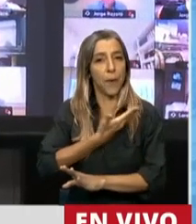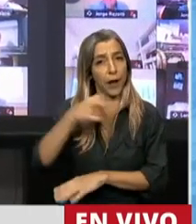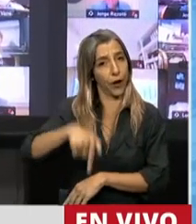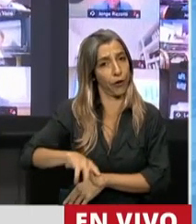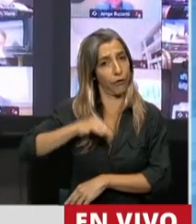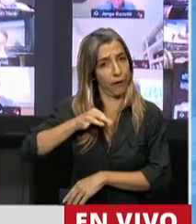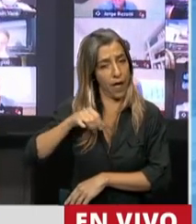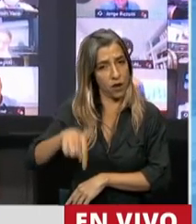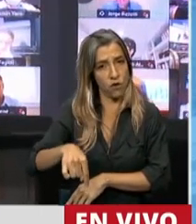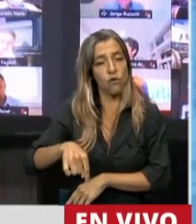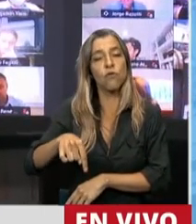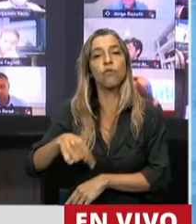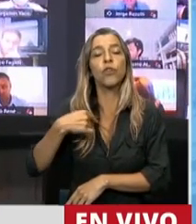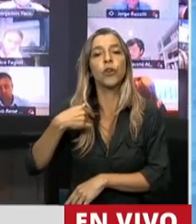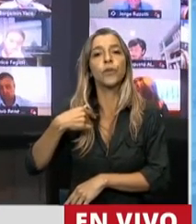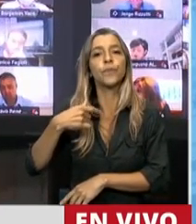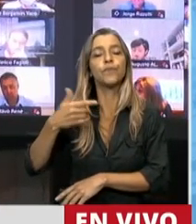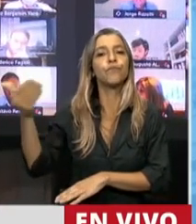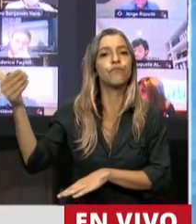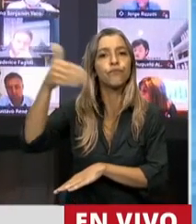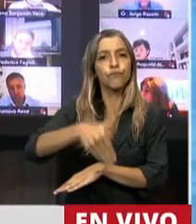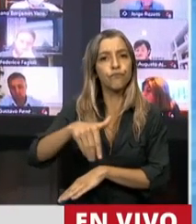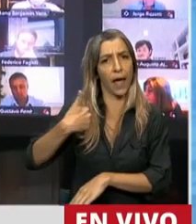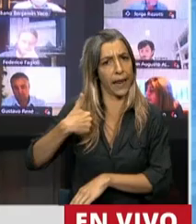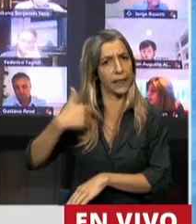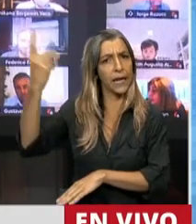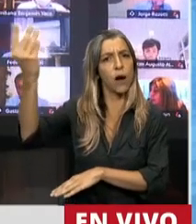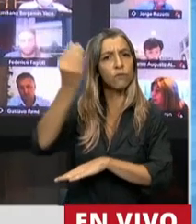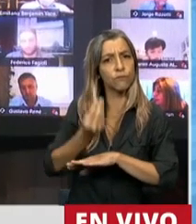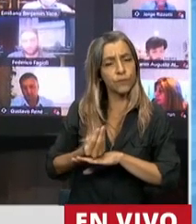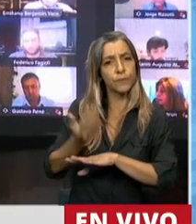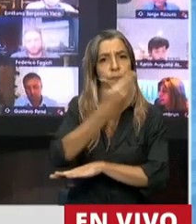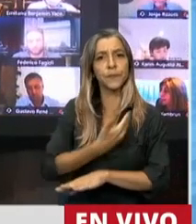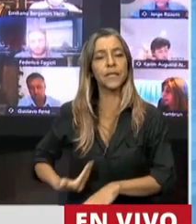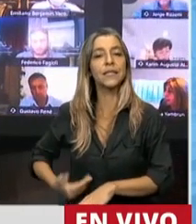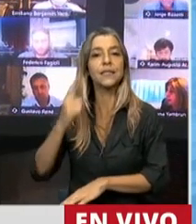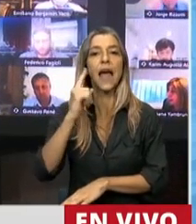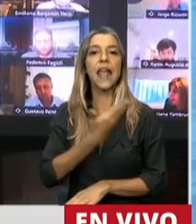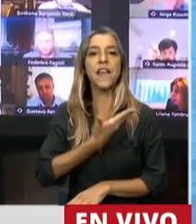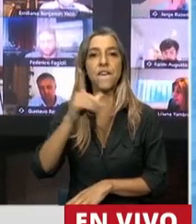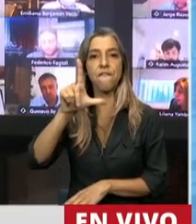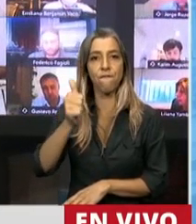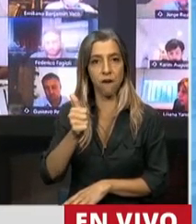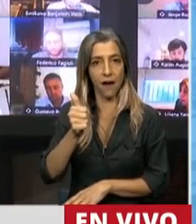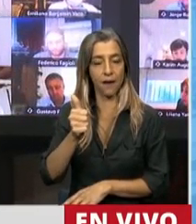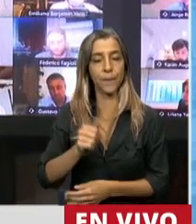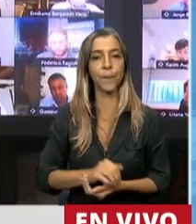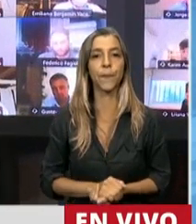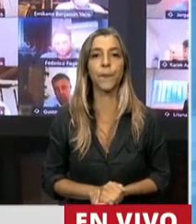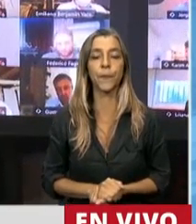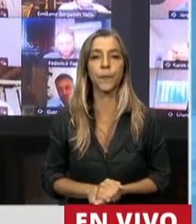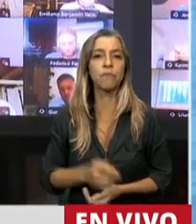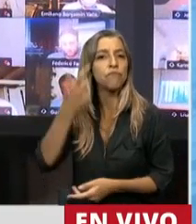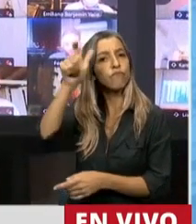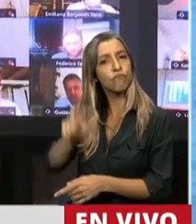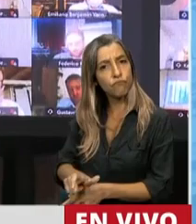año, nos visitó a la Argentina la Presidenta de IFLA, una